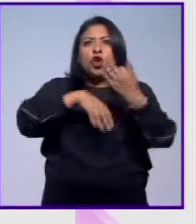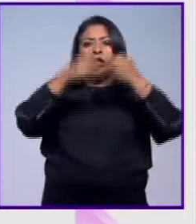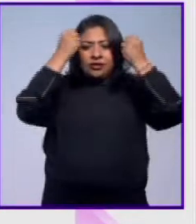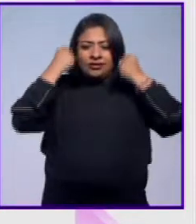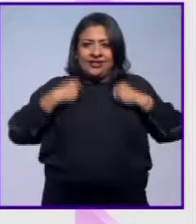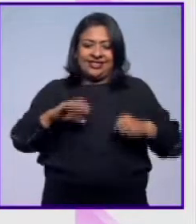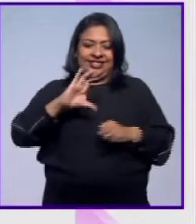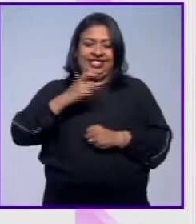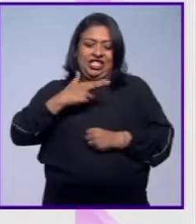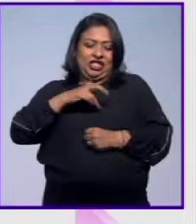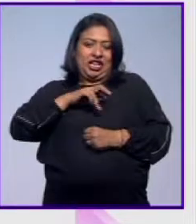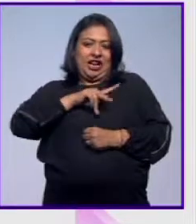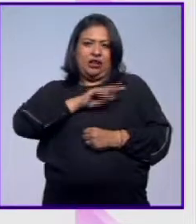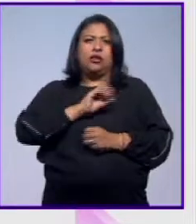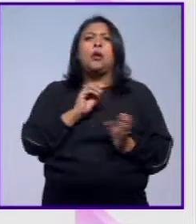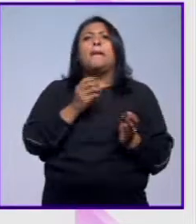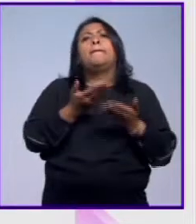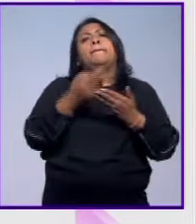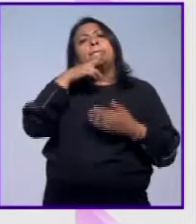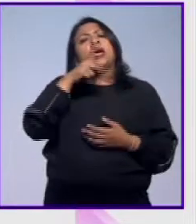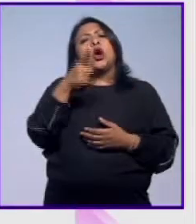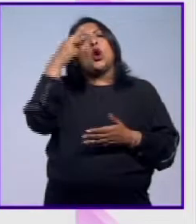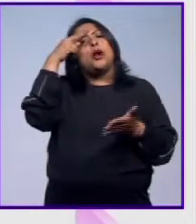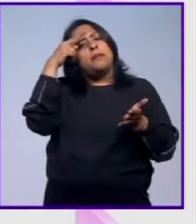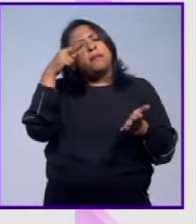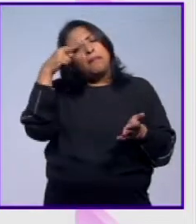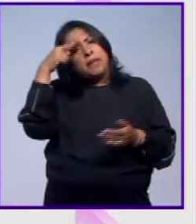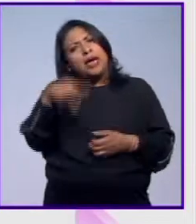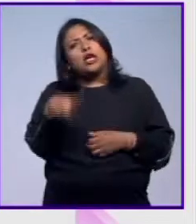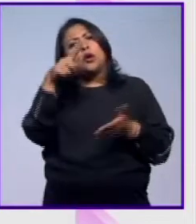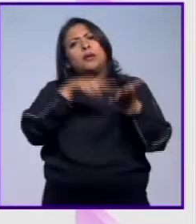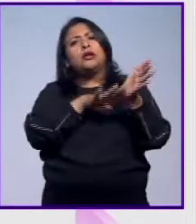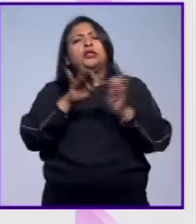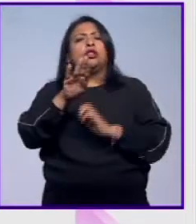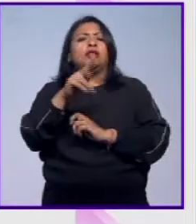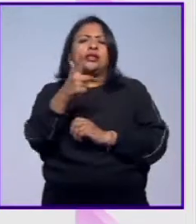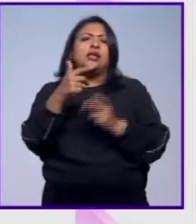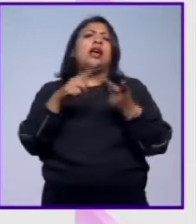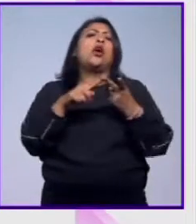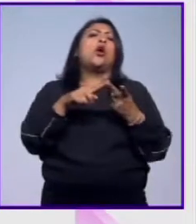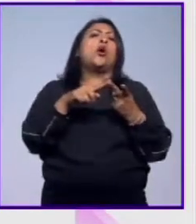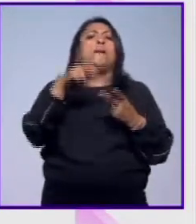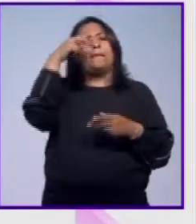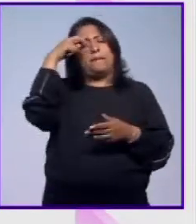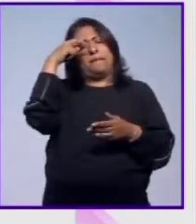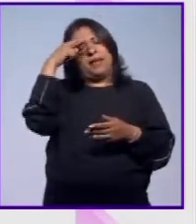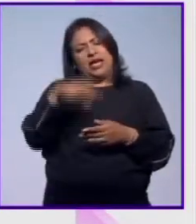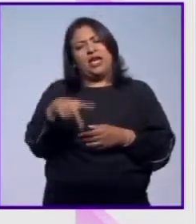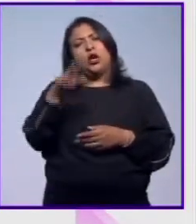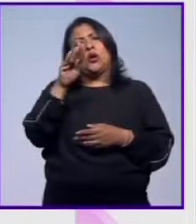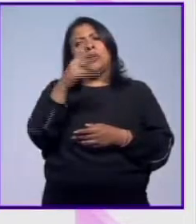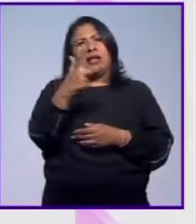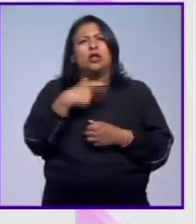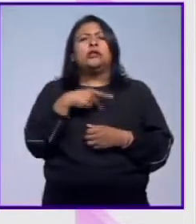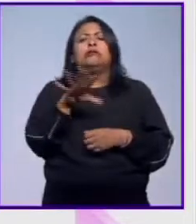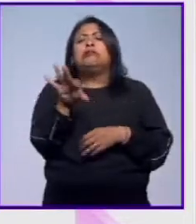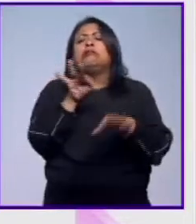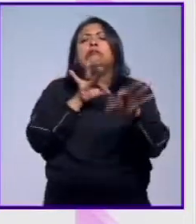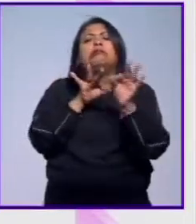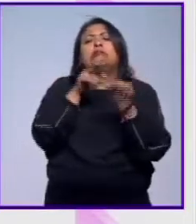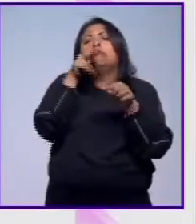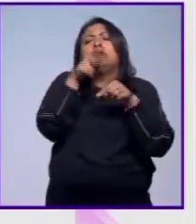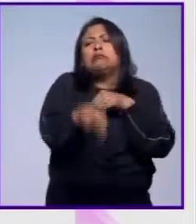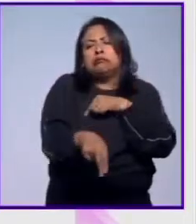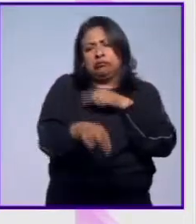del Chicharito, ¿por qué no traer la de México del 86? O la del legendario México del 98. No, es una pequeña parte de la colección.